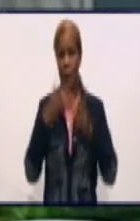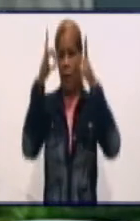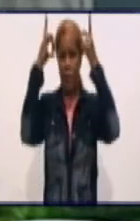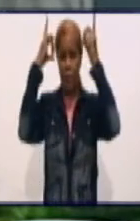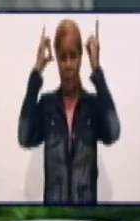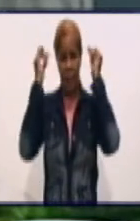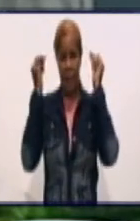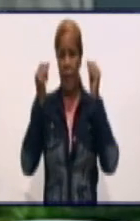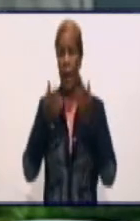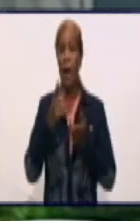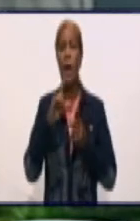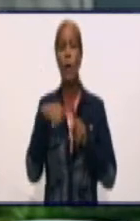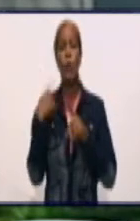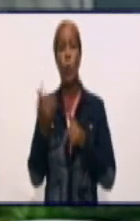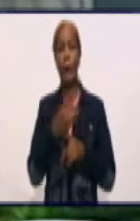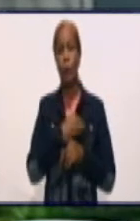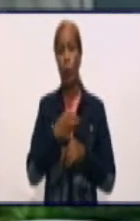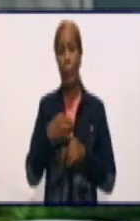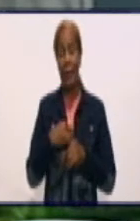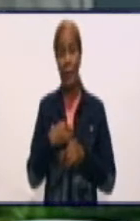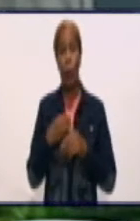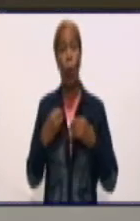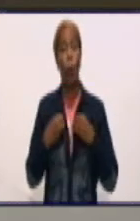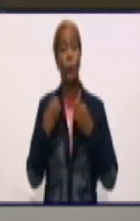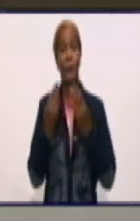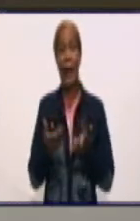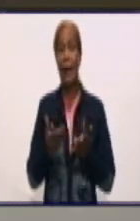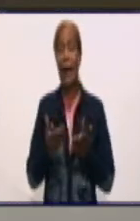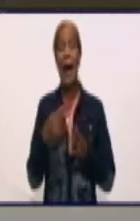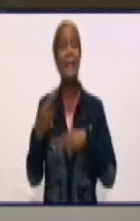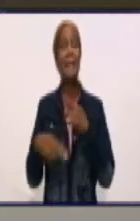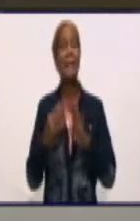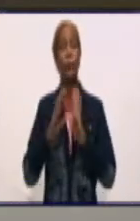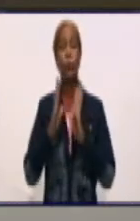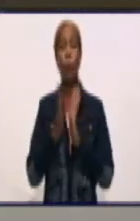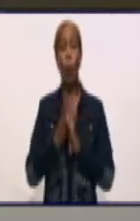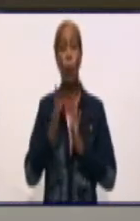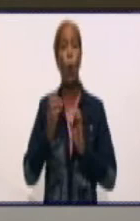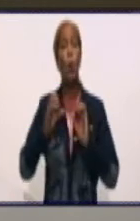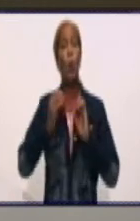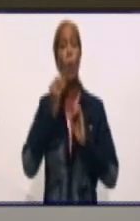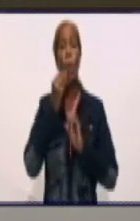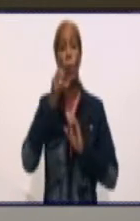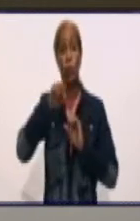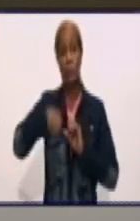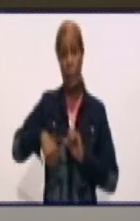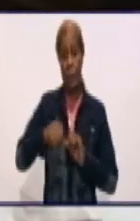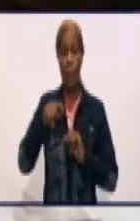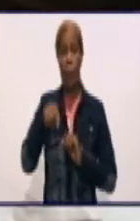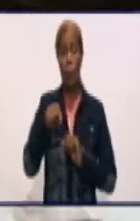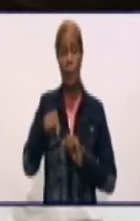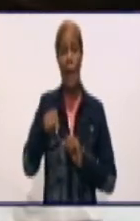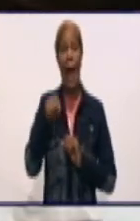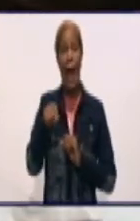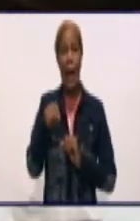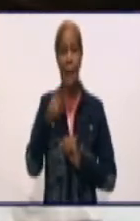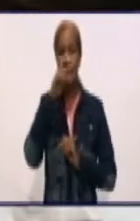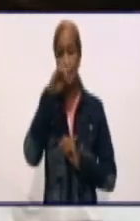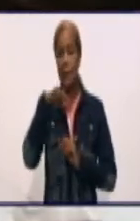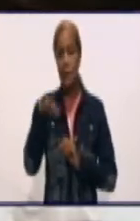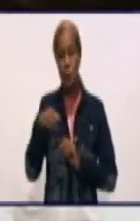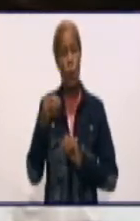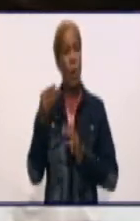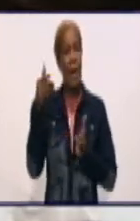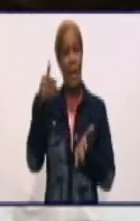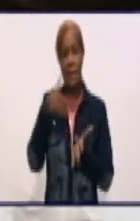todo lo posible para que a la cama de ese niño llegue todo lo que necesita él y los familiares. No hemos